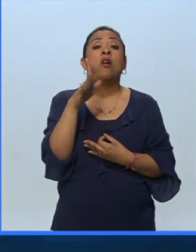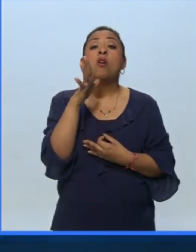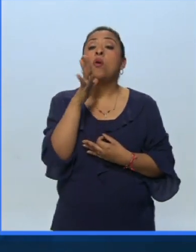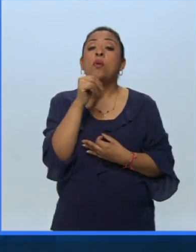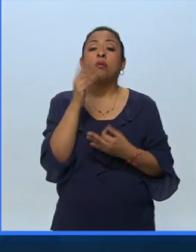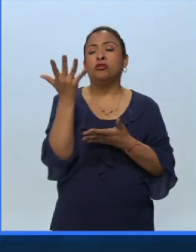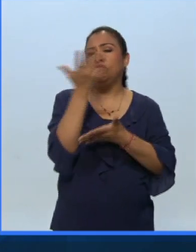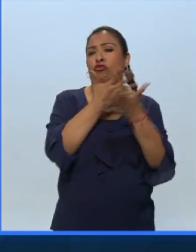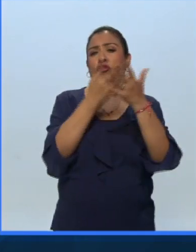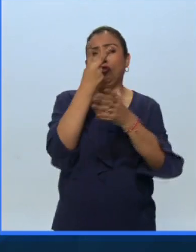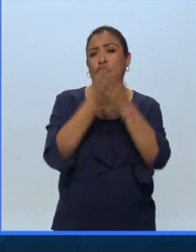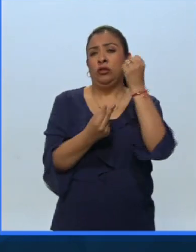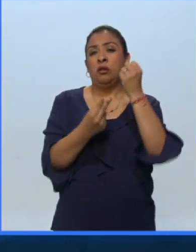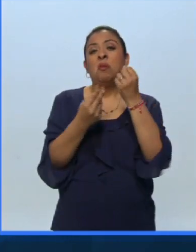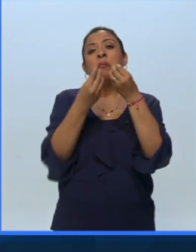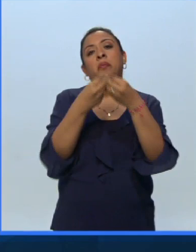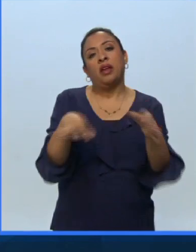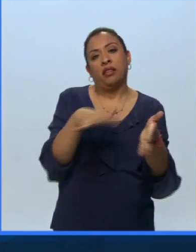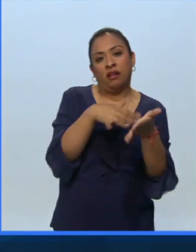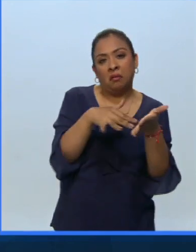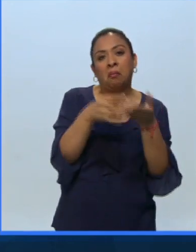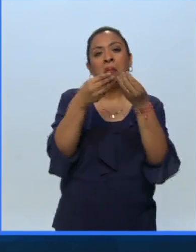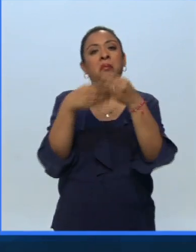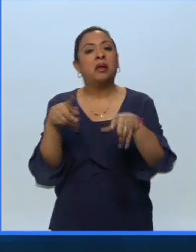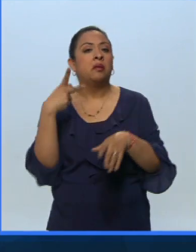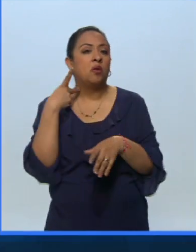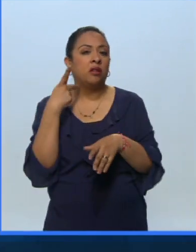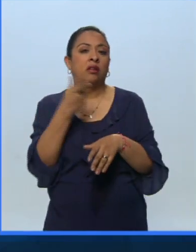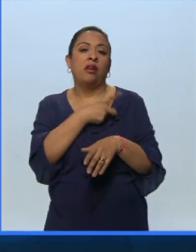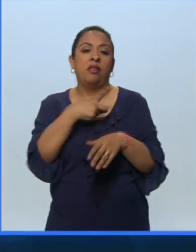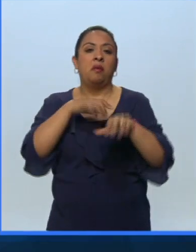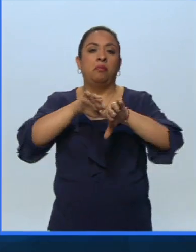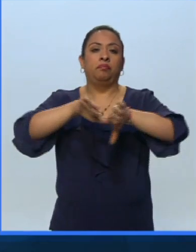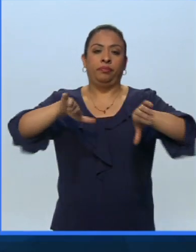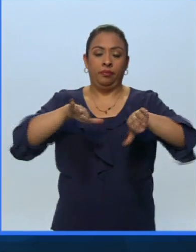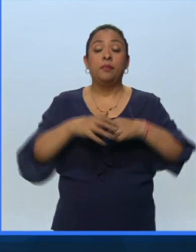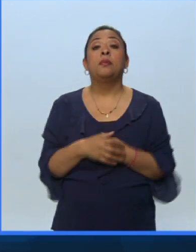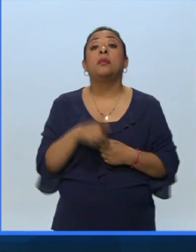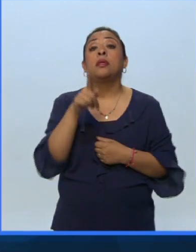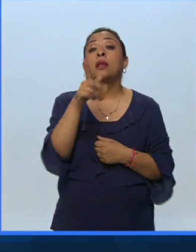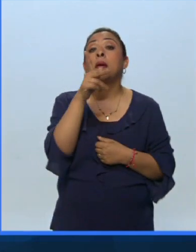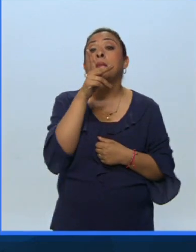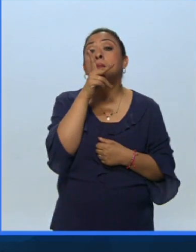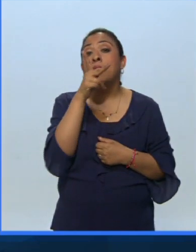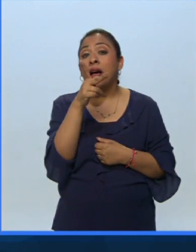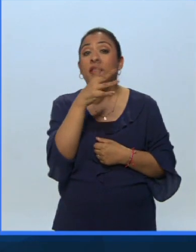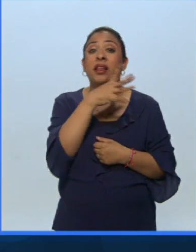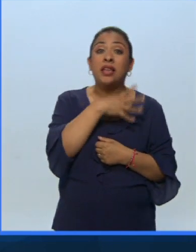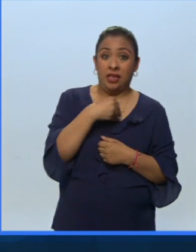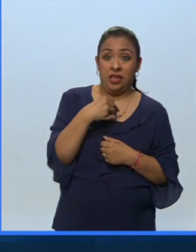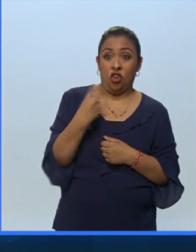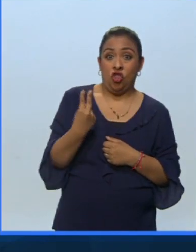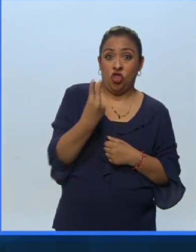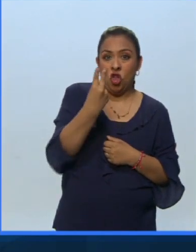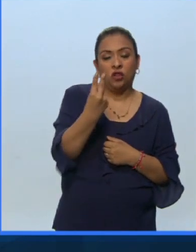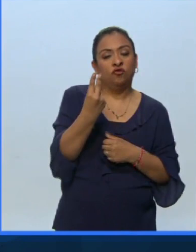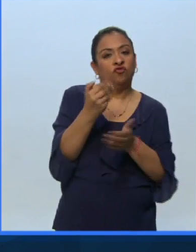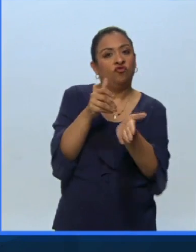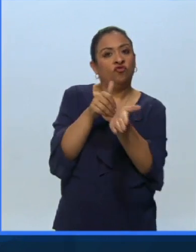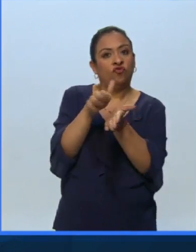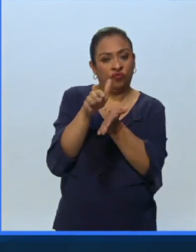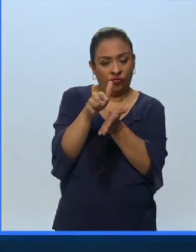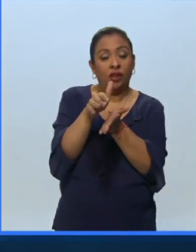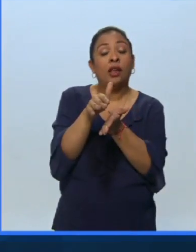confundir los dos porque pierde la literatura y pierde la política entonces el padre y el hijo van al exilio